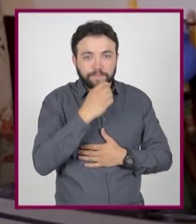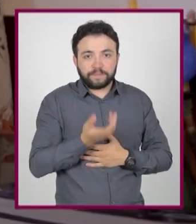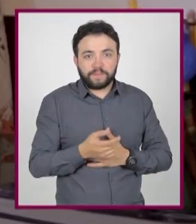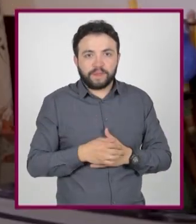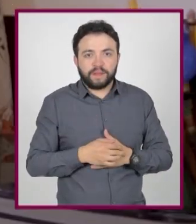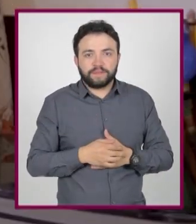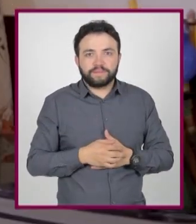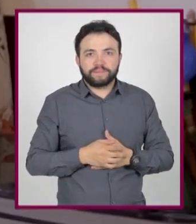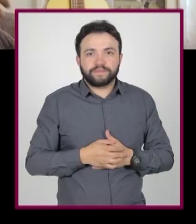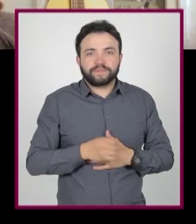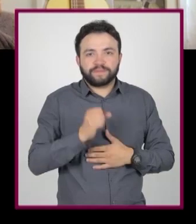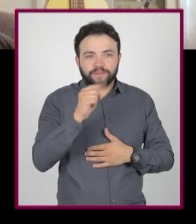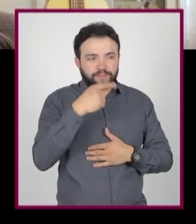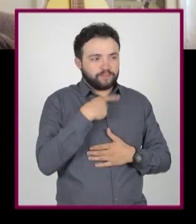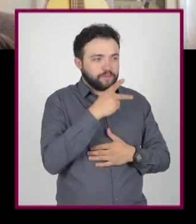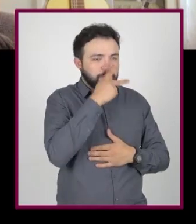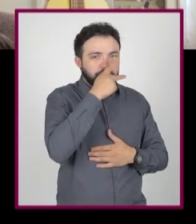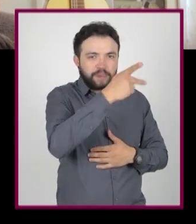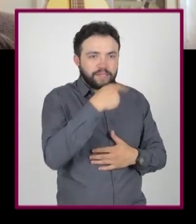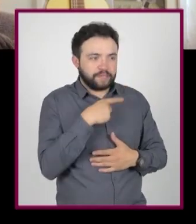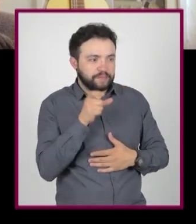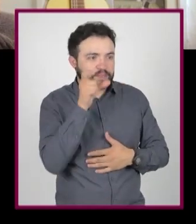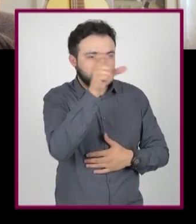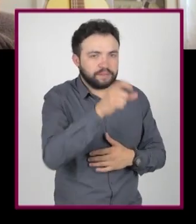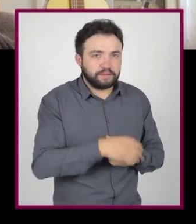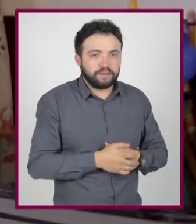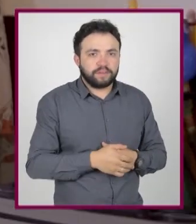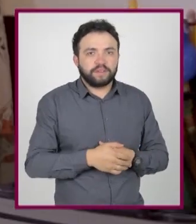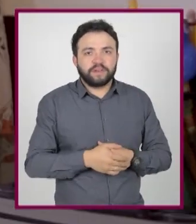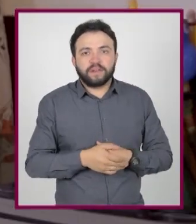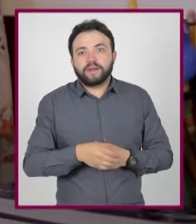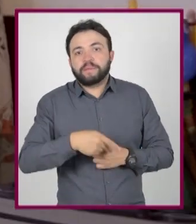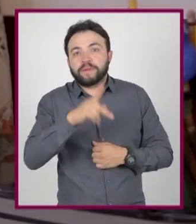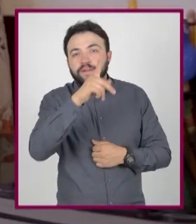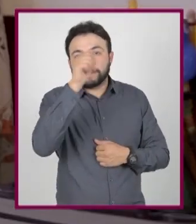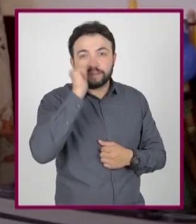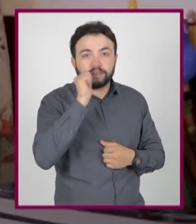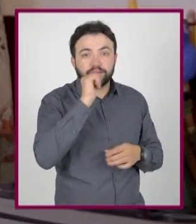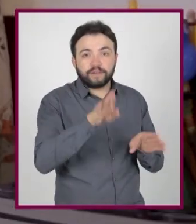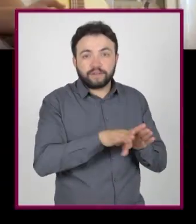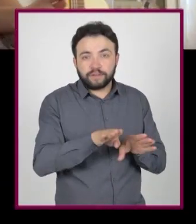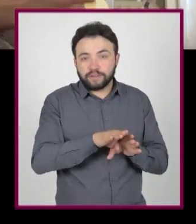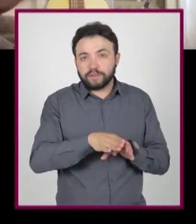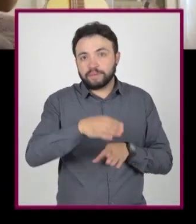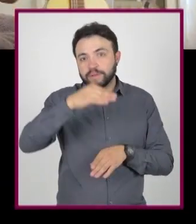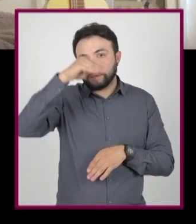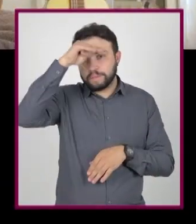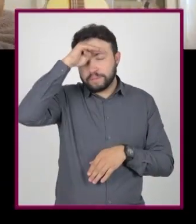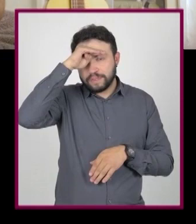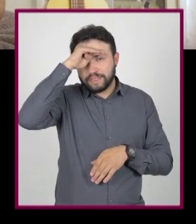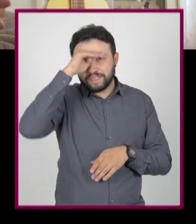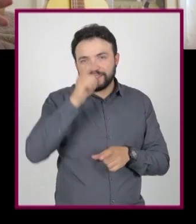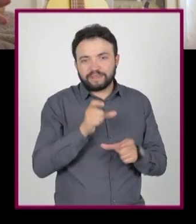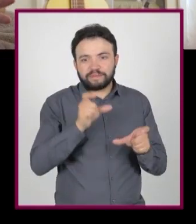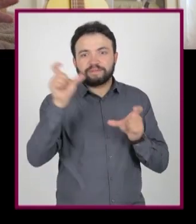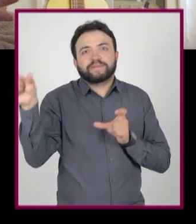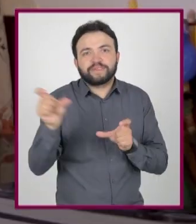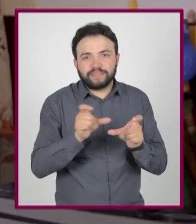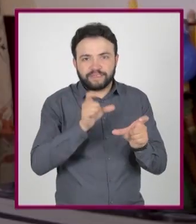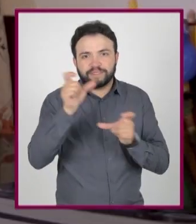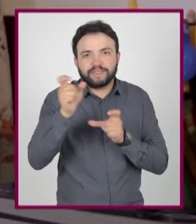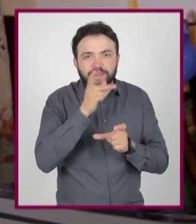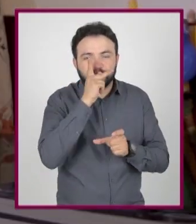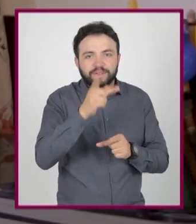Justo eso. Que completes lo que estoy... A punto de decir. Digo, no me quejo, pero no siempre sabes lo que yo... Estabas a punto de decir.